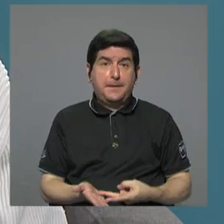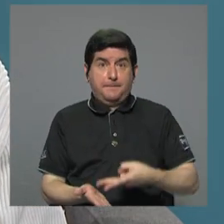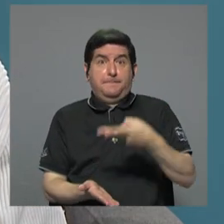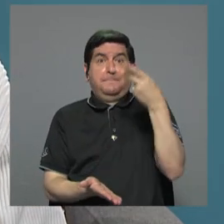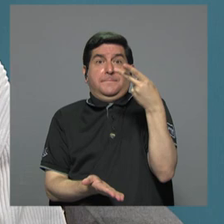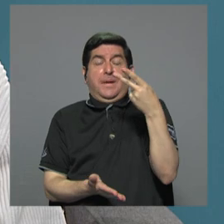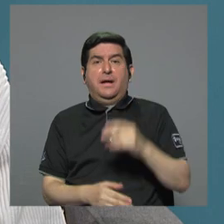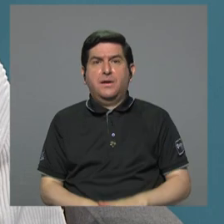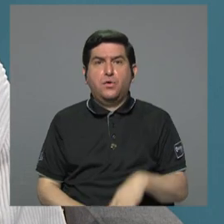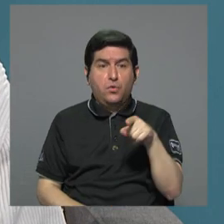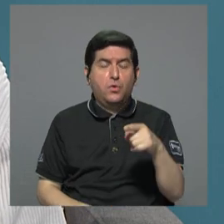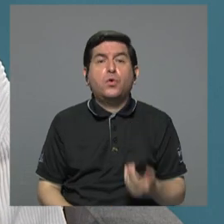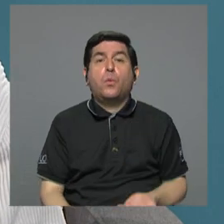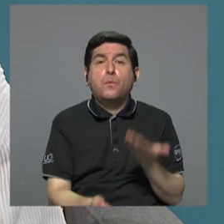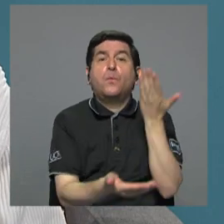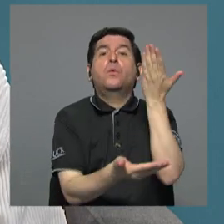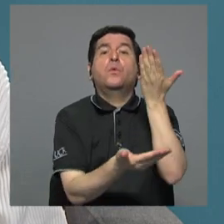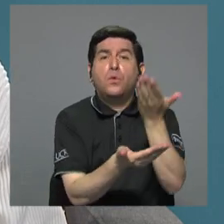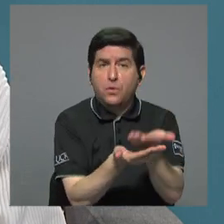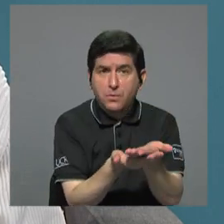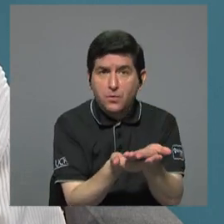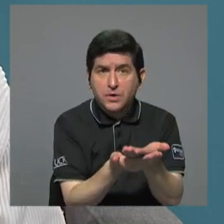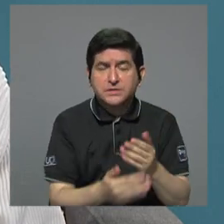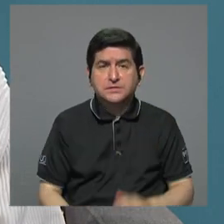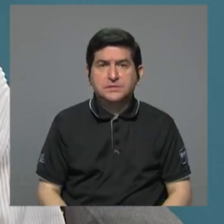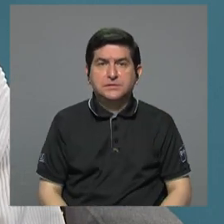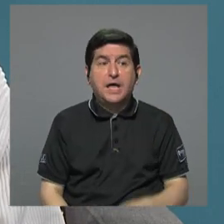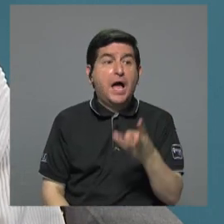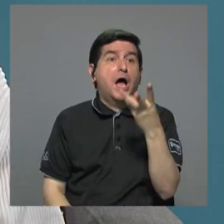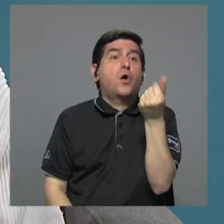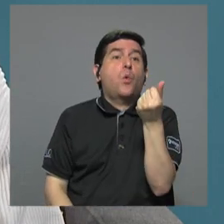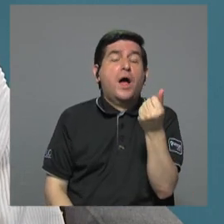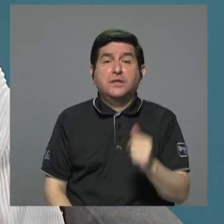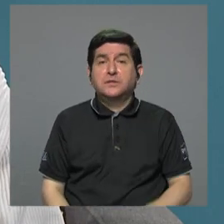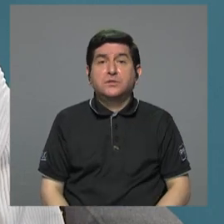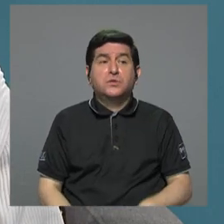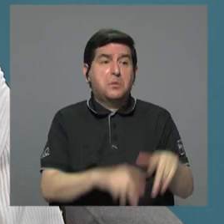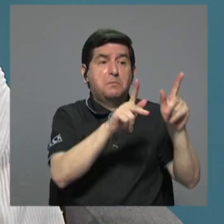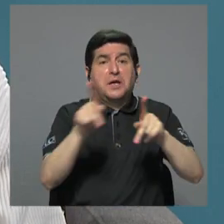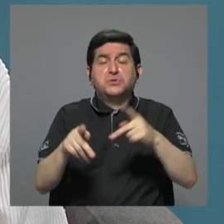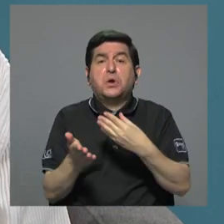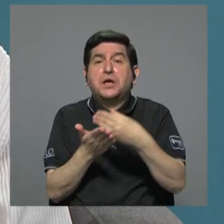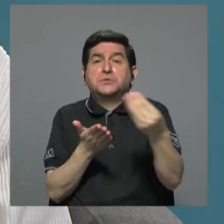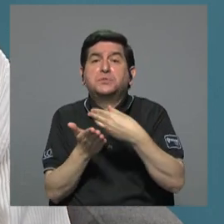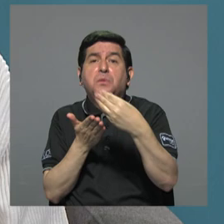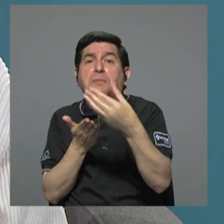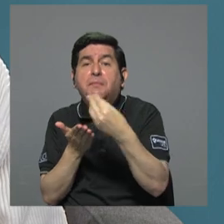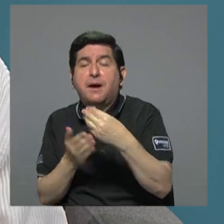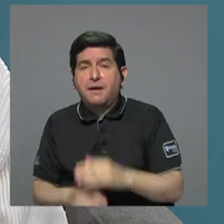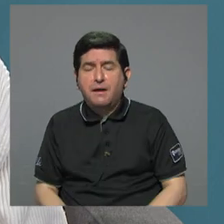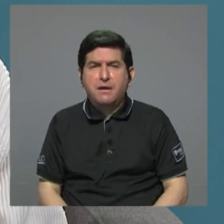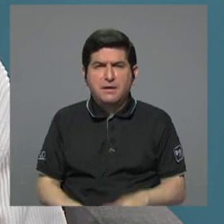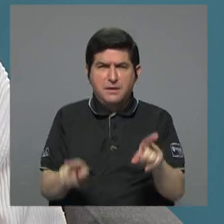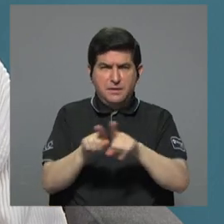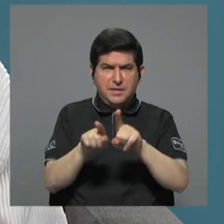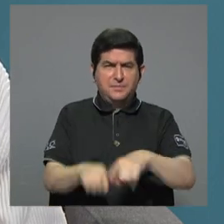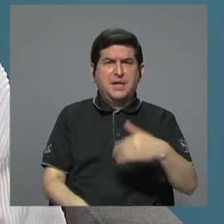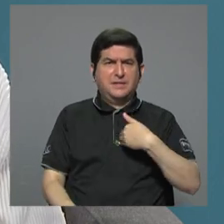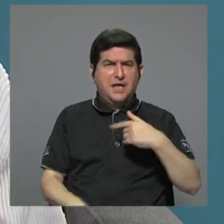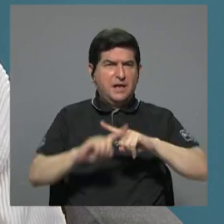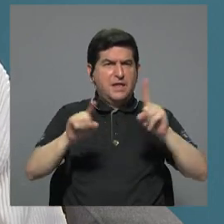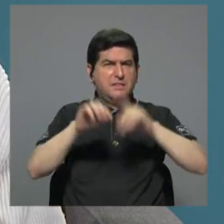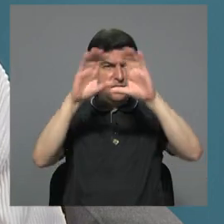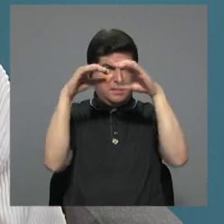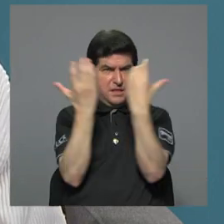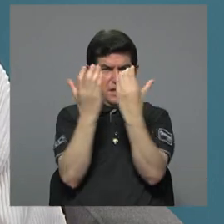que se está ofreciendo. Vamos a ver cuánto los compran. Y además, tienen categorías,